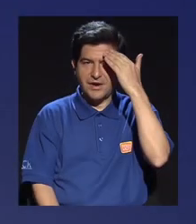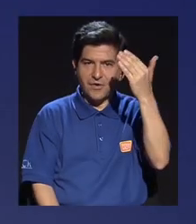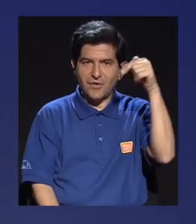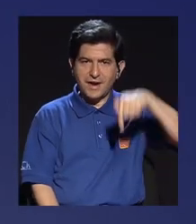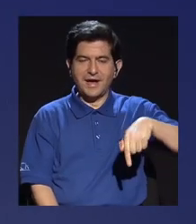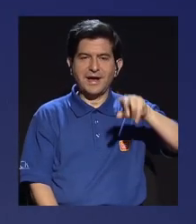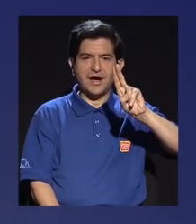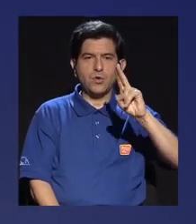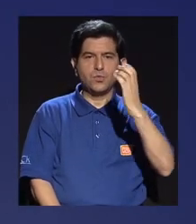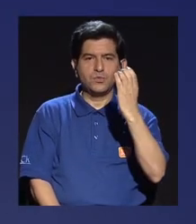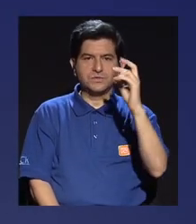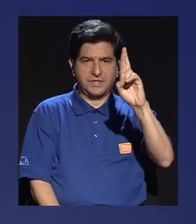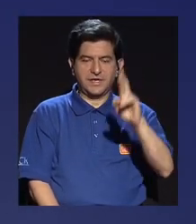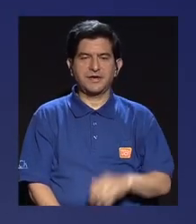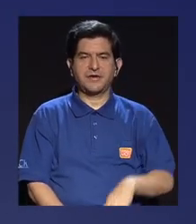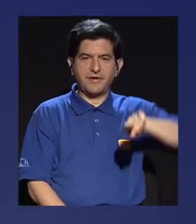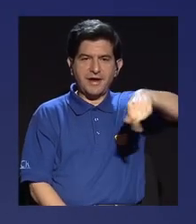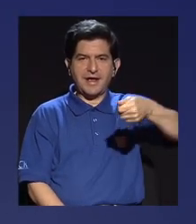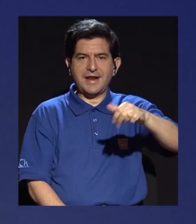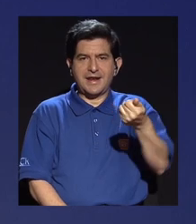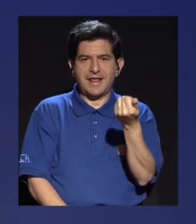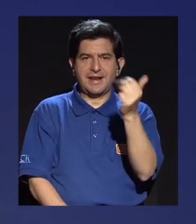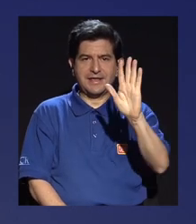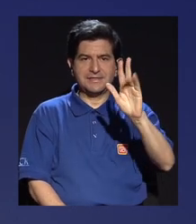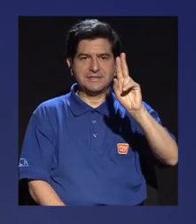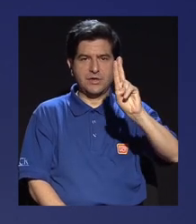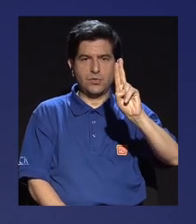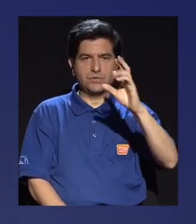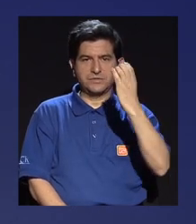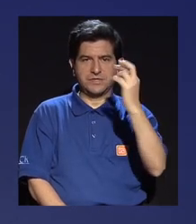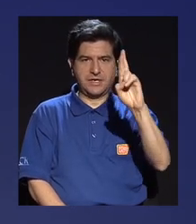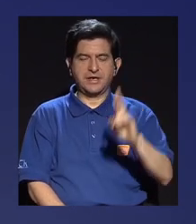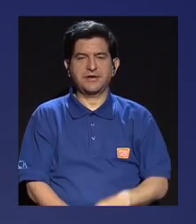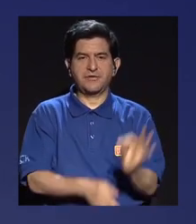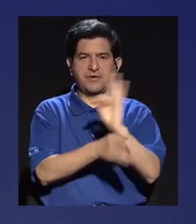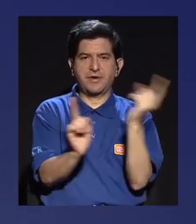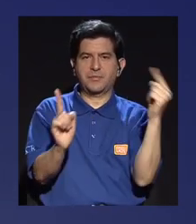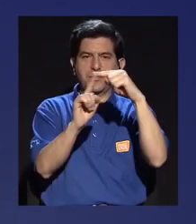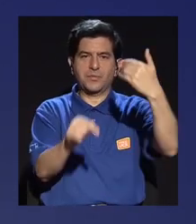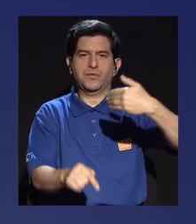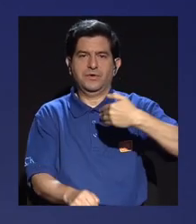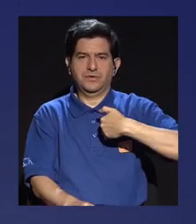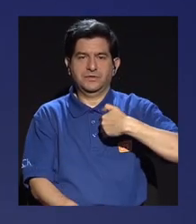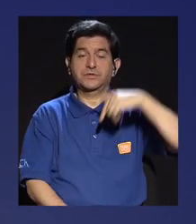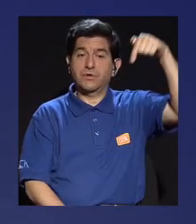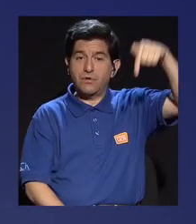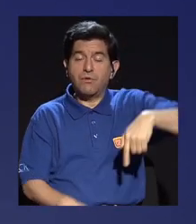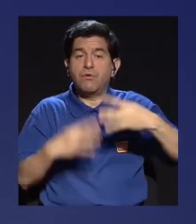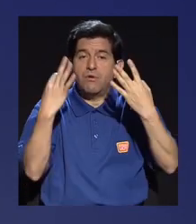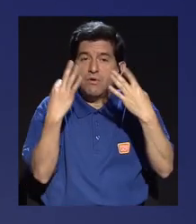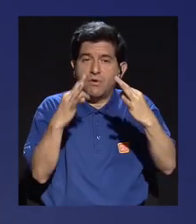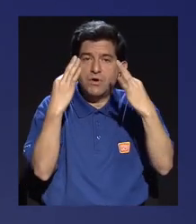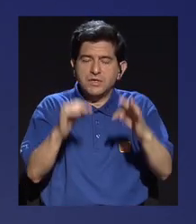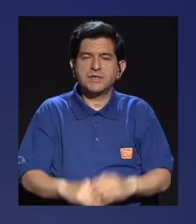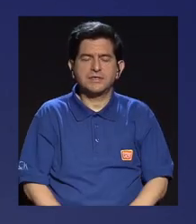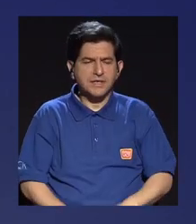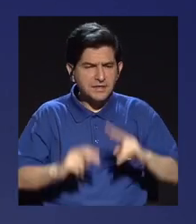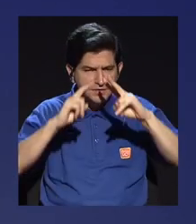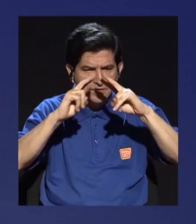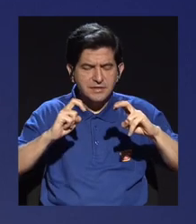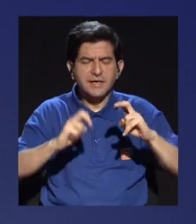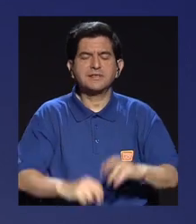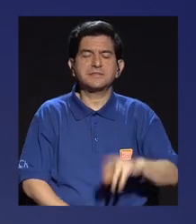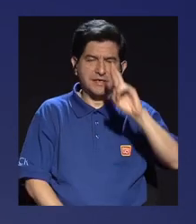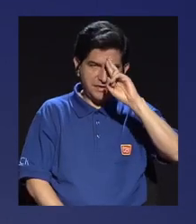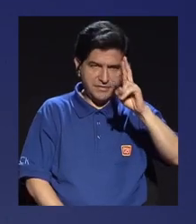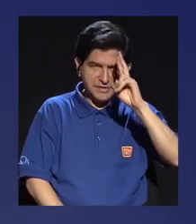Hola, estamos de de la Universidad de Costa Rica en el canal 15 UCR, haciendo Televisión con Sentido y hoy tratando de reconocer